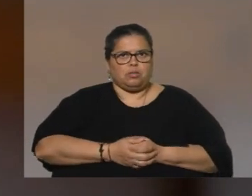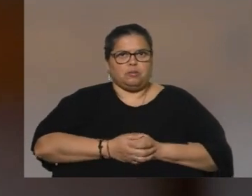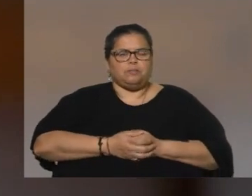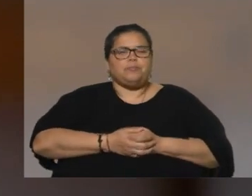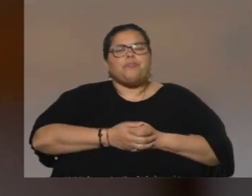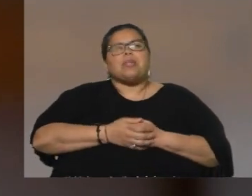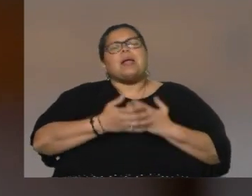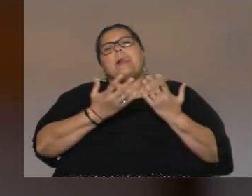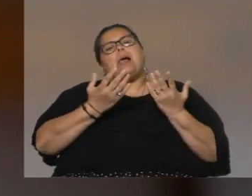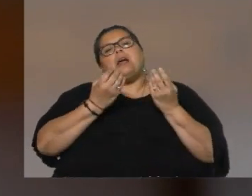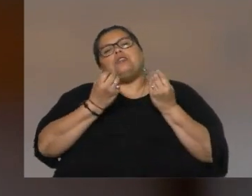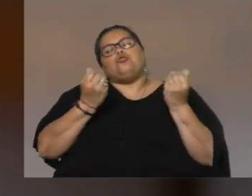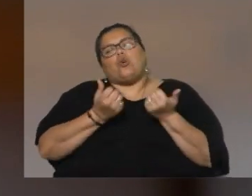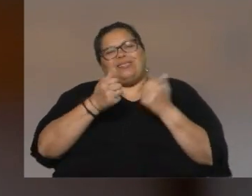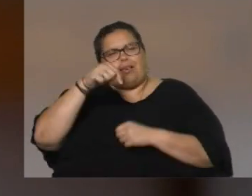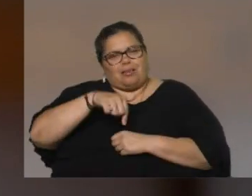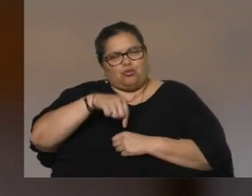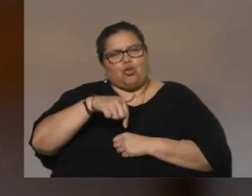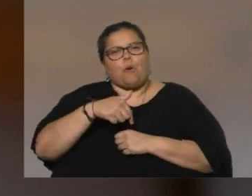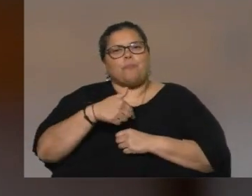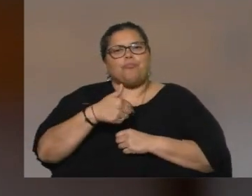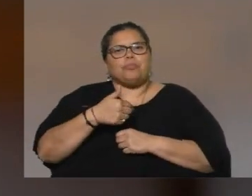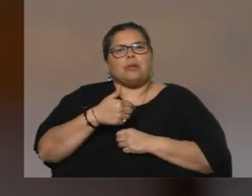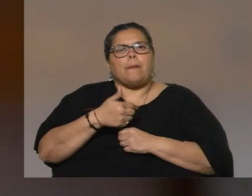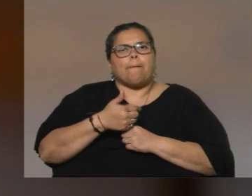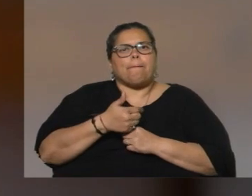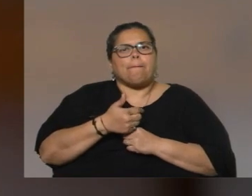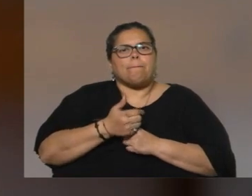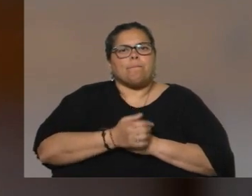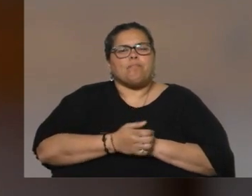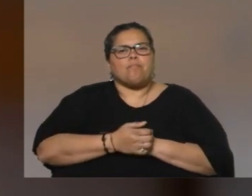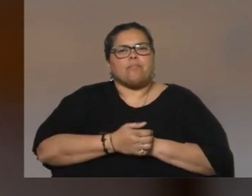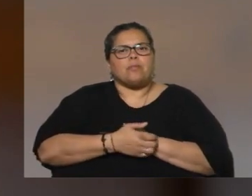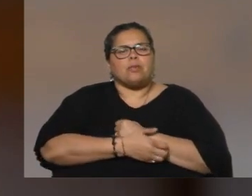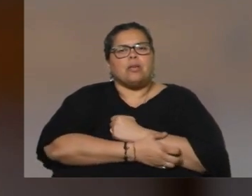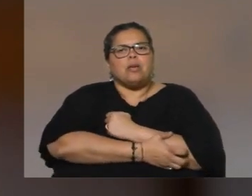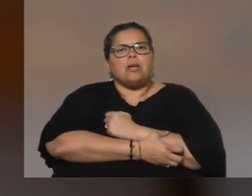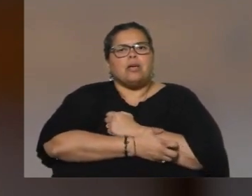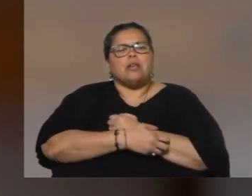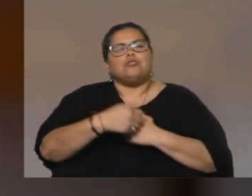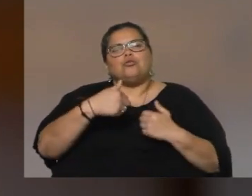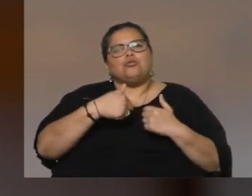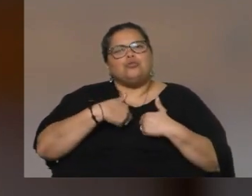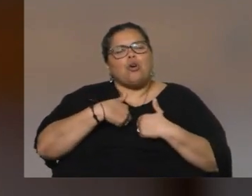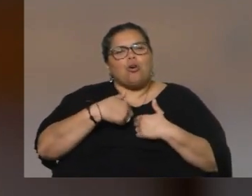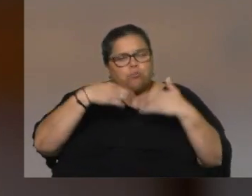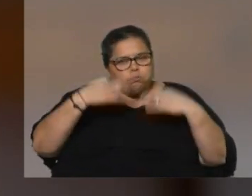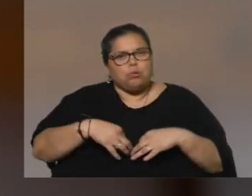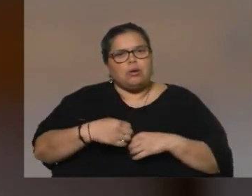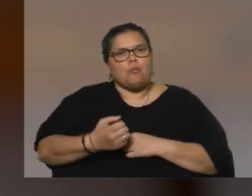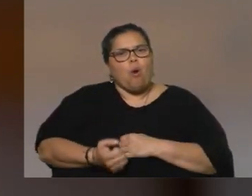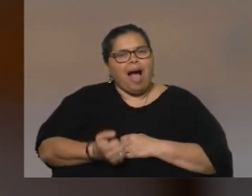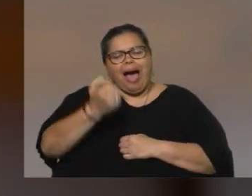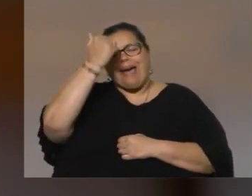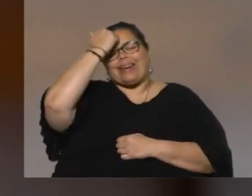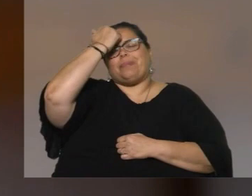Me lleva a esto a materializar el arrepentimiento genuino que siento en mi